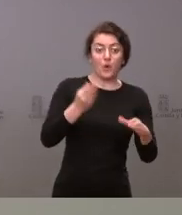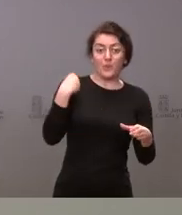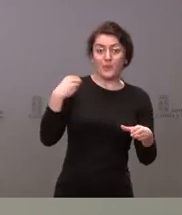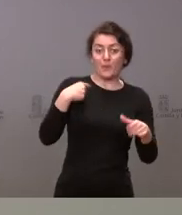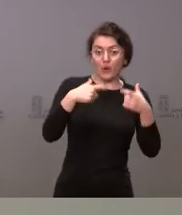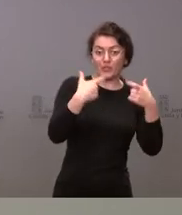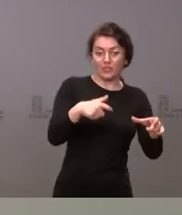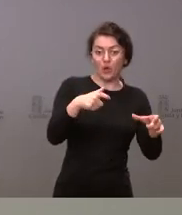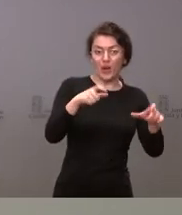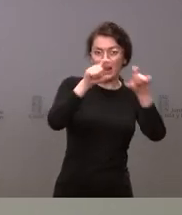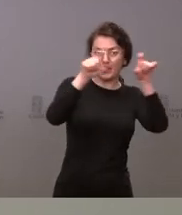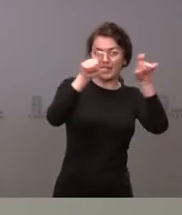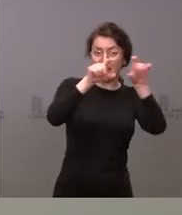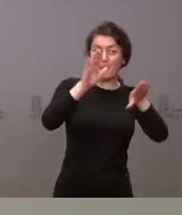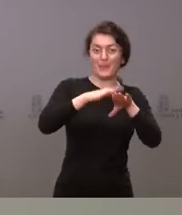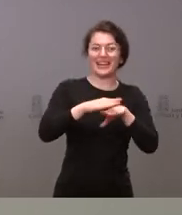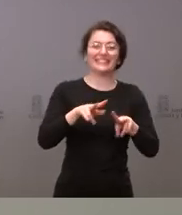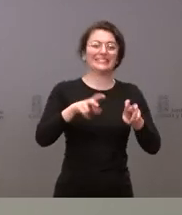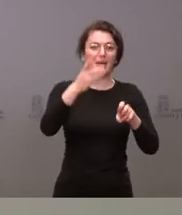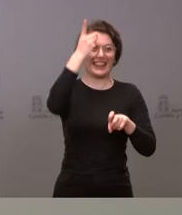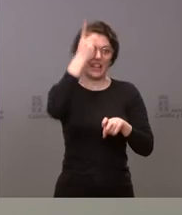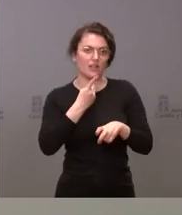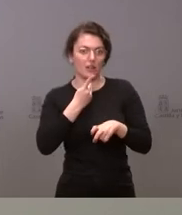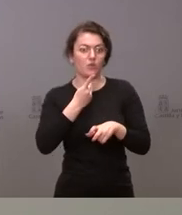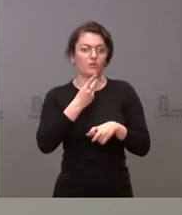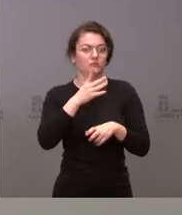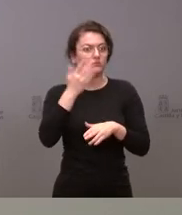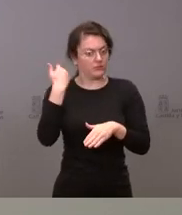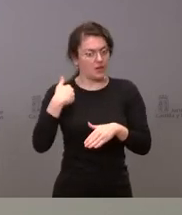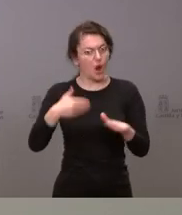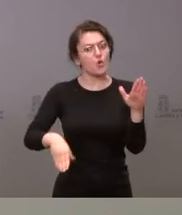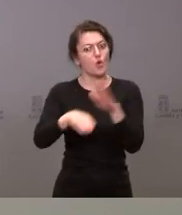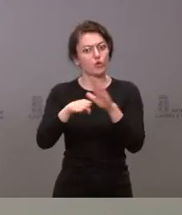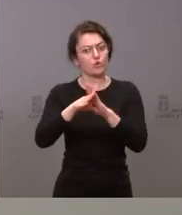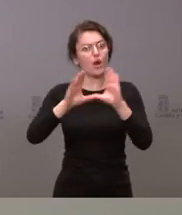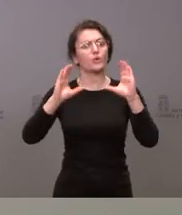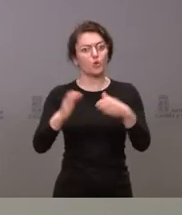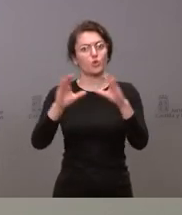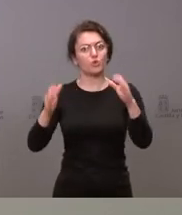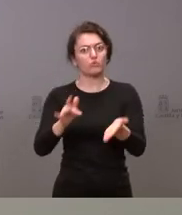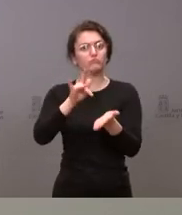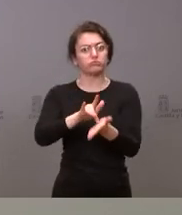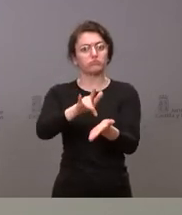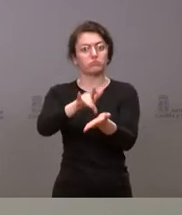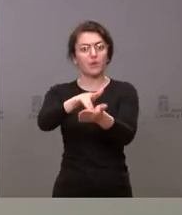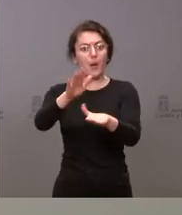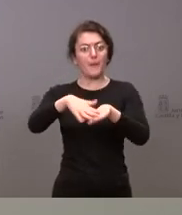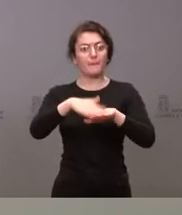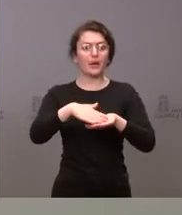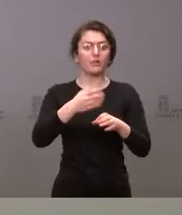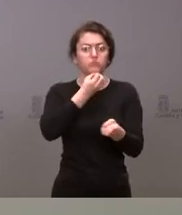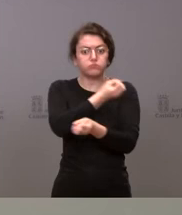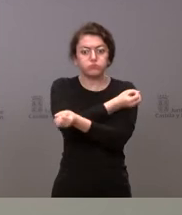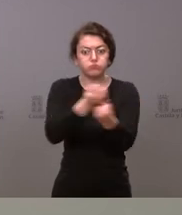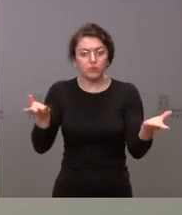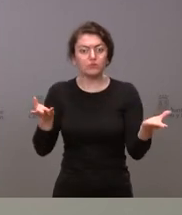en el ámbito de la digitalización la seguiremos teniendo en los próximos días y por tanto la idea es ofrecer la máxima información para que se vayan